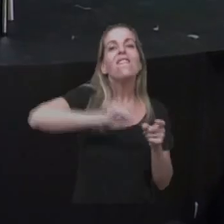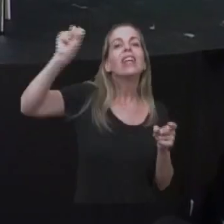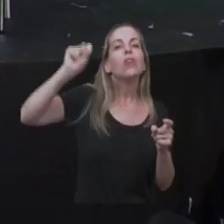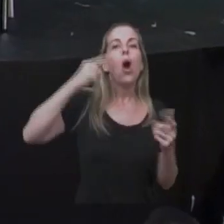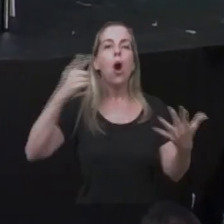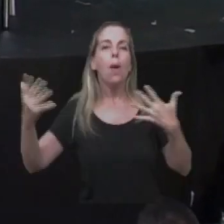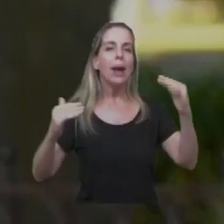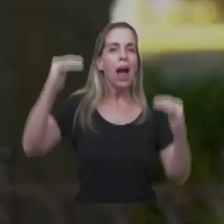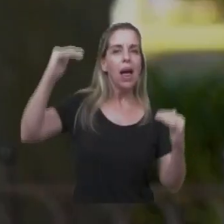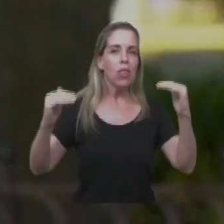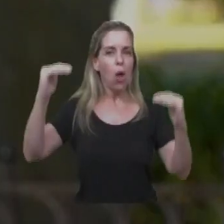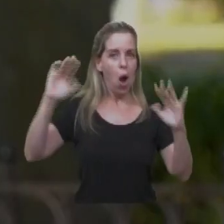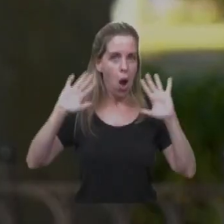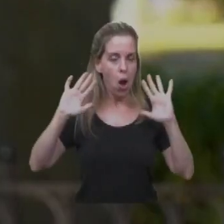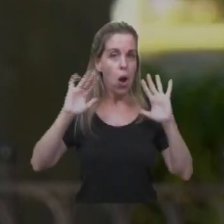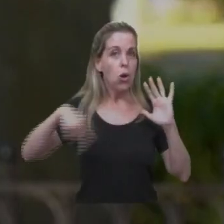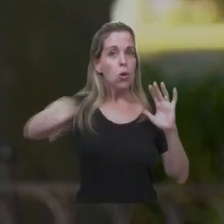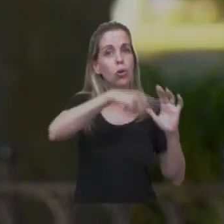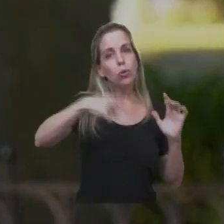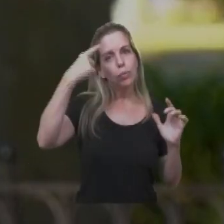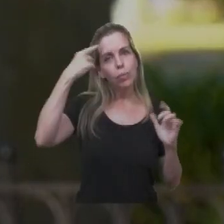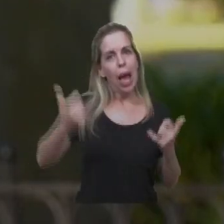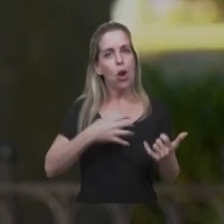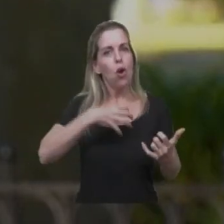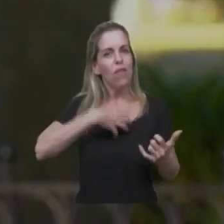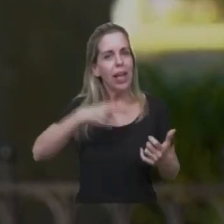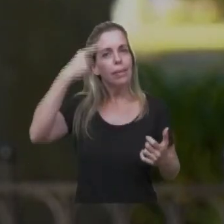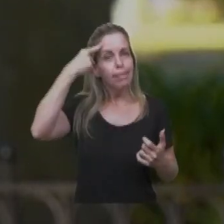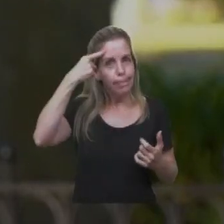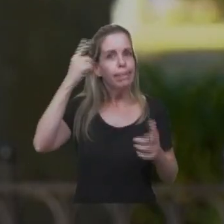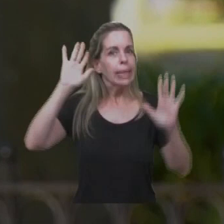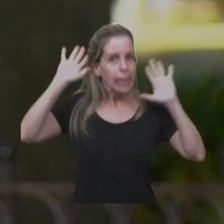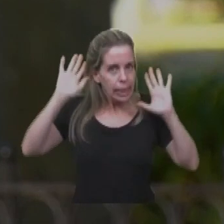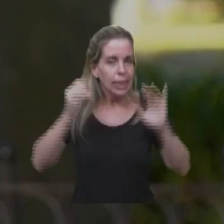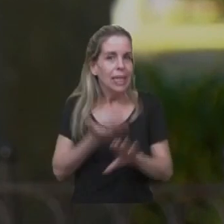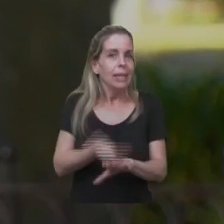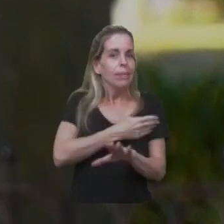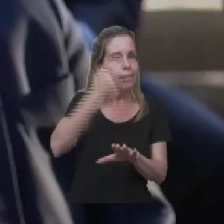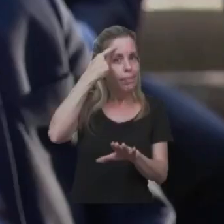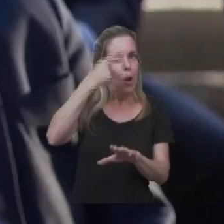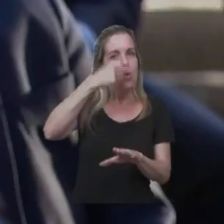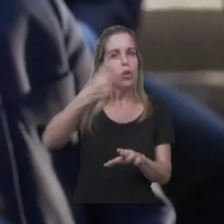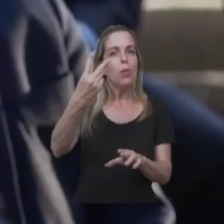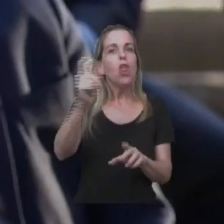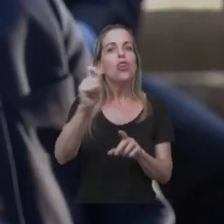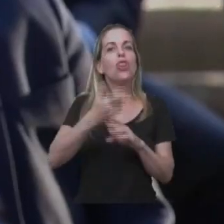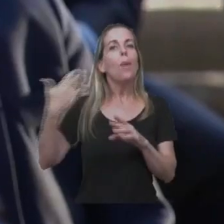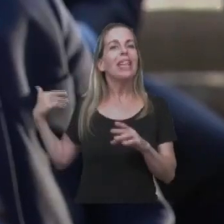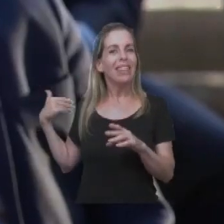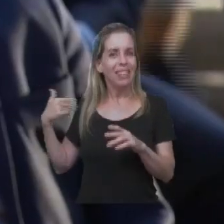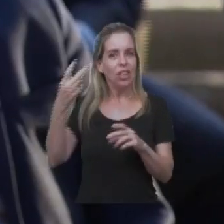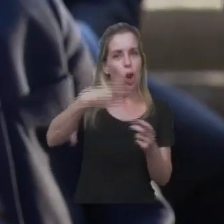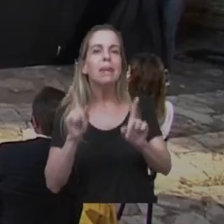y que confiamos que tal como se vio en el ensayo previo de los últimos dos meses del año,